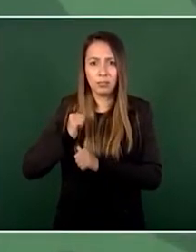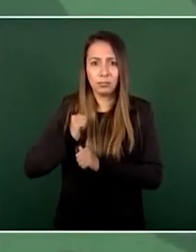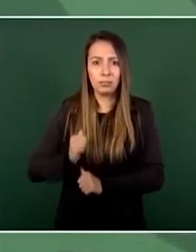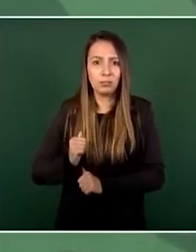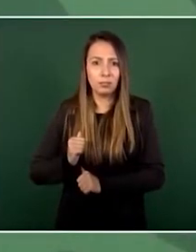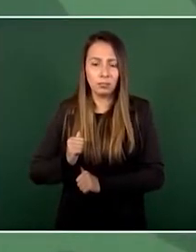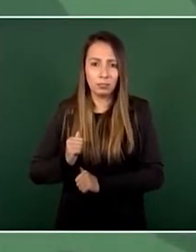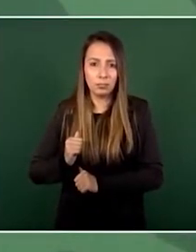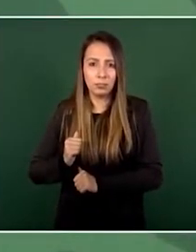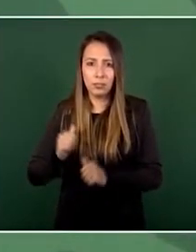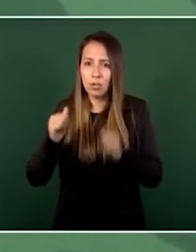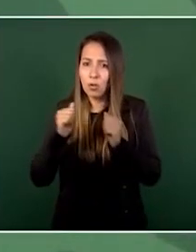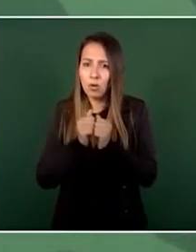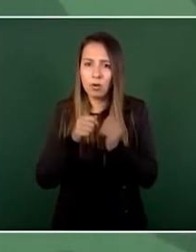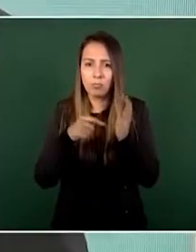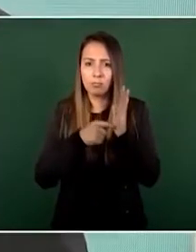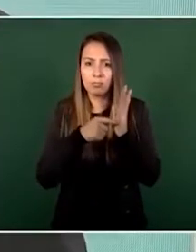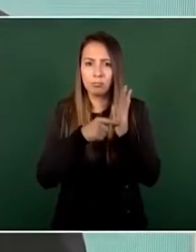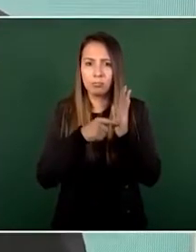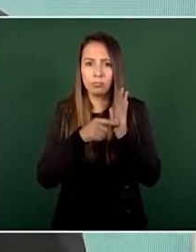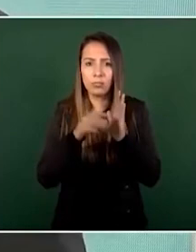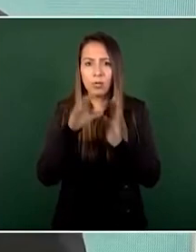legítimamente constituida